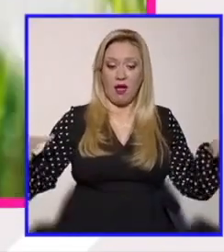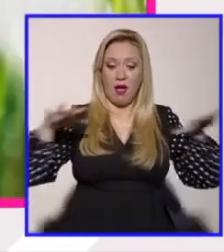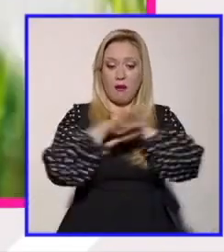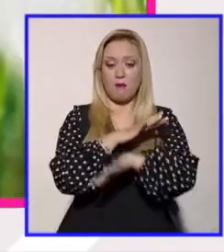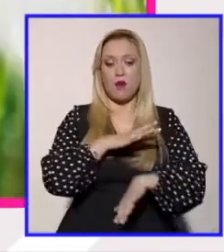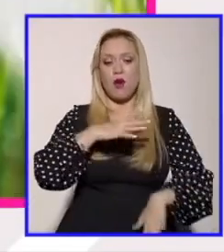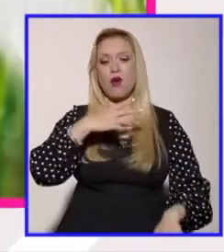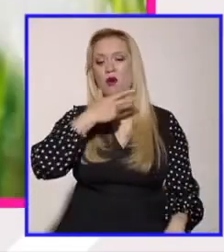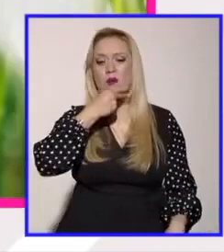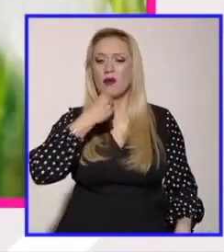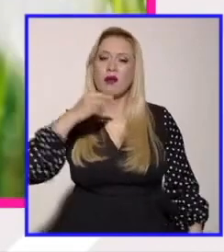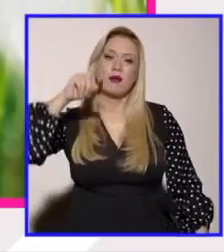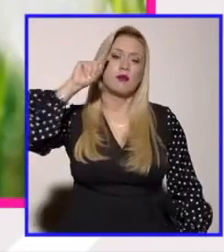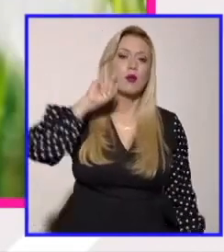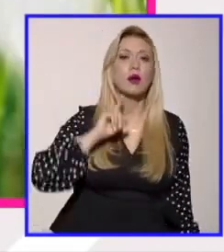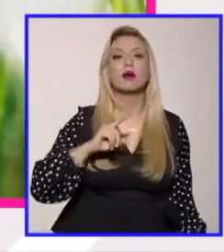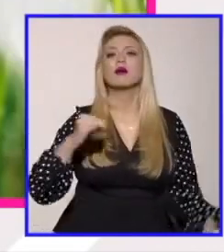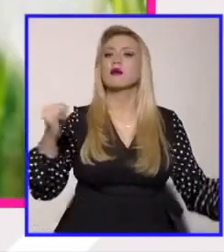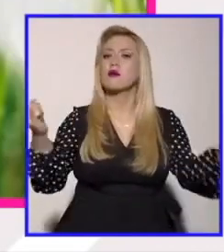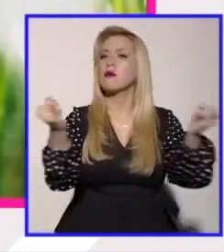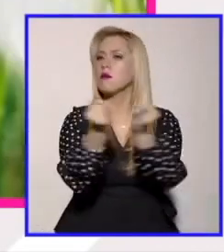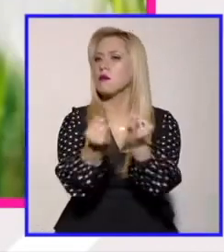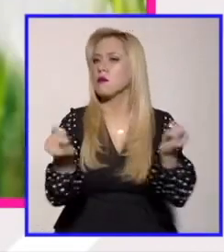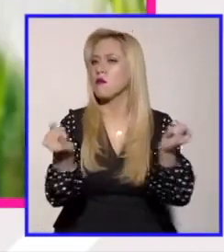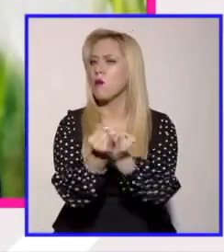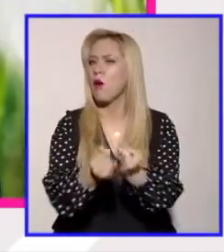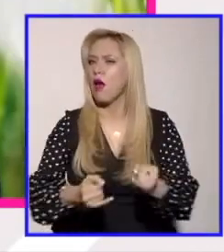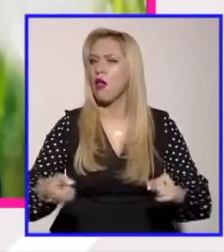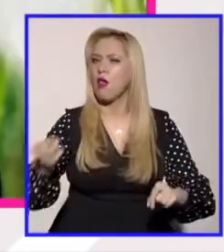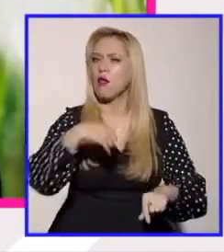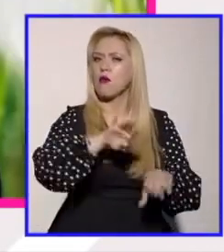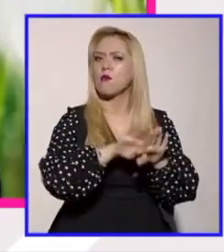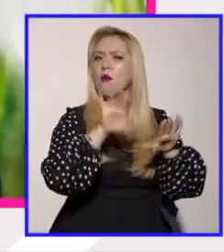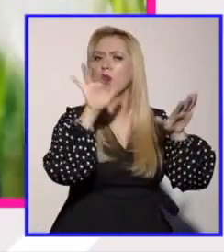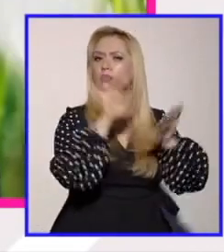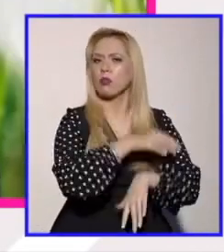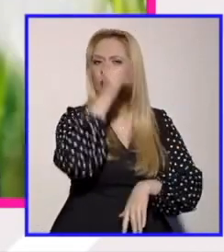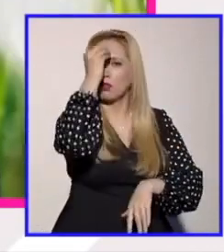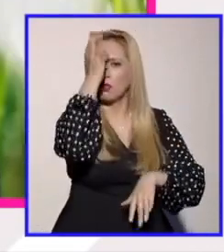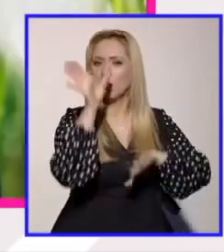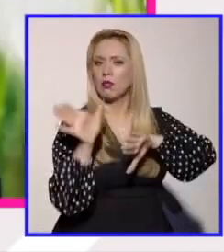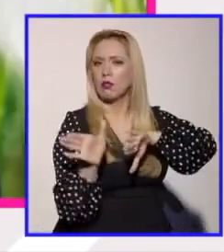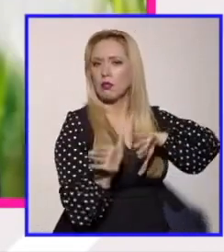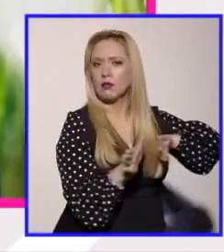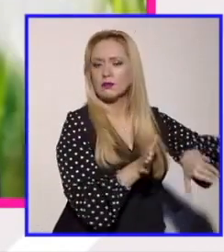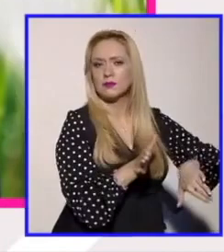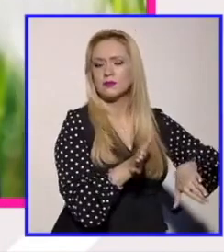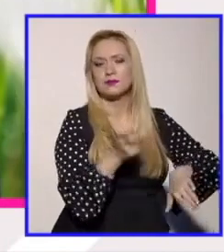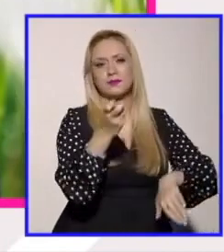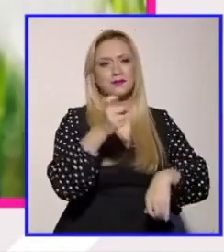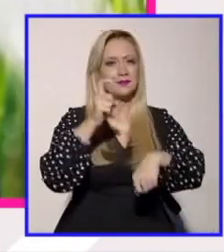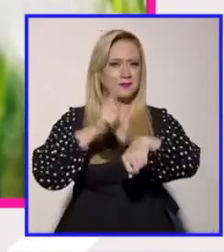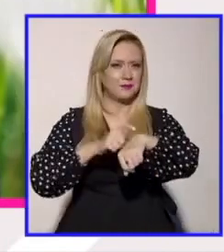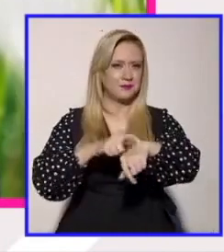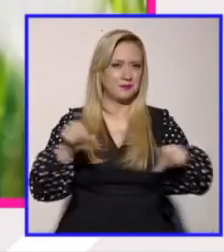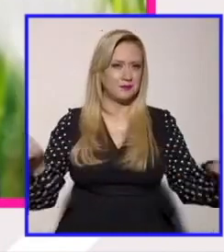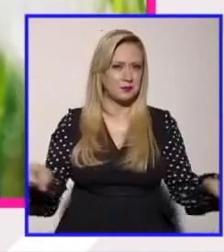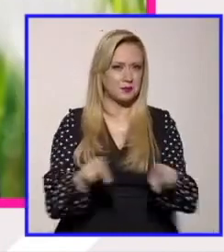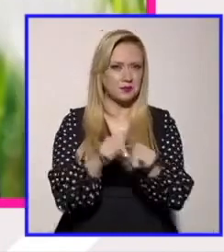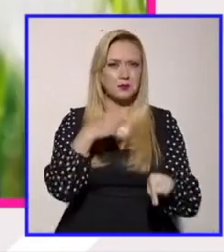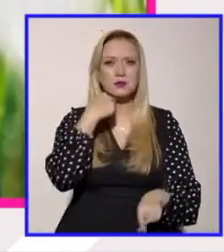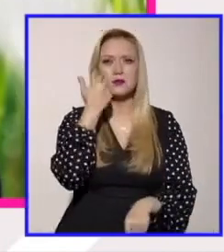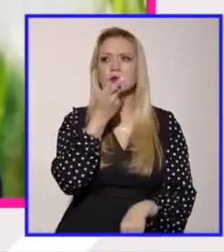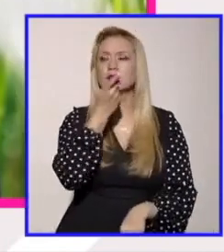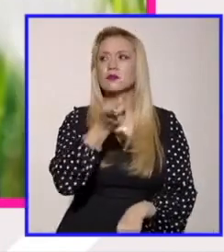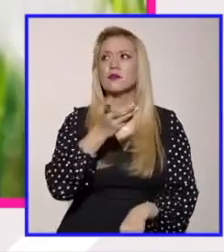múltiples maneras y alcanzan a múltiples sujetos digo ya para no quitar más tiempo sabemos por ahí que incluso hay